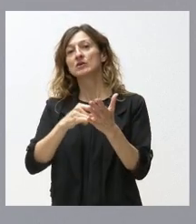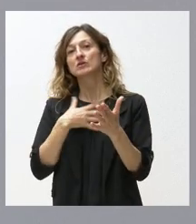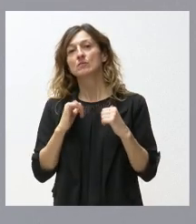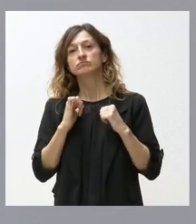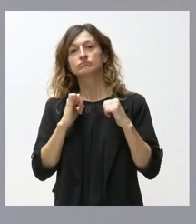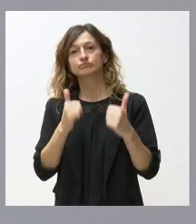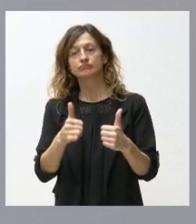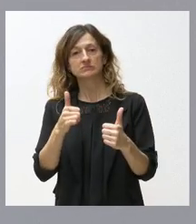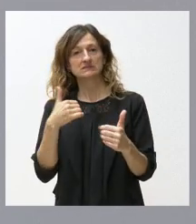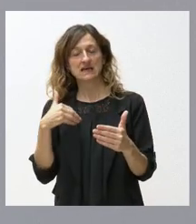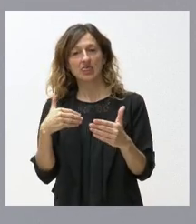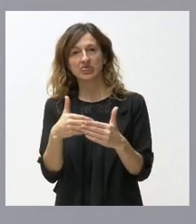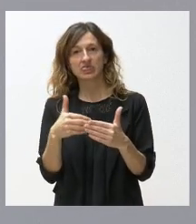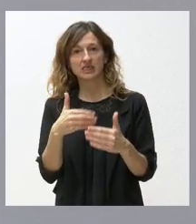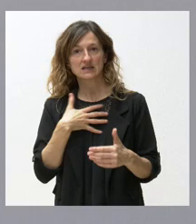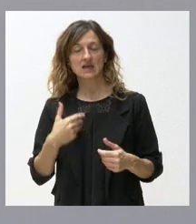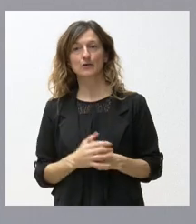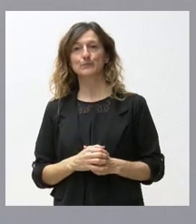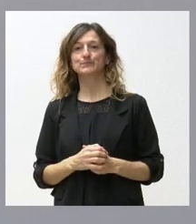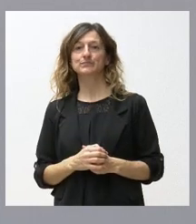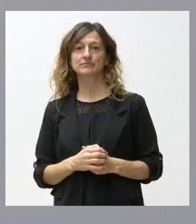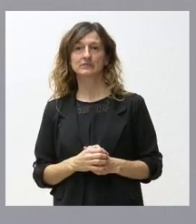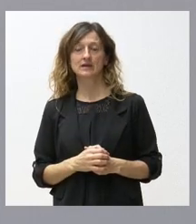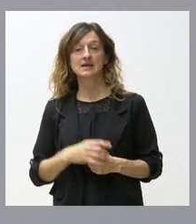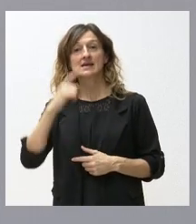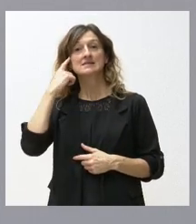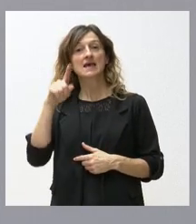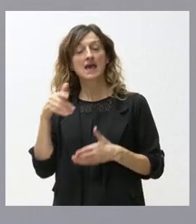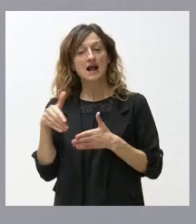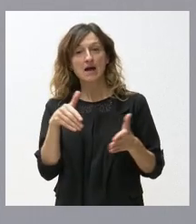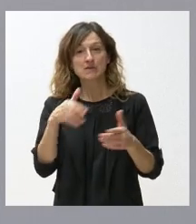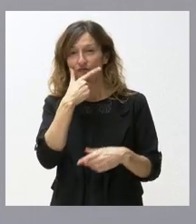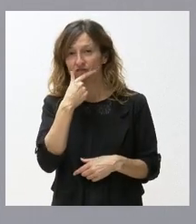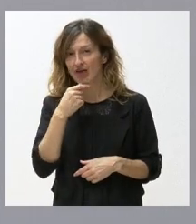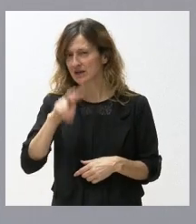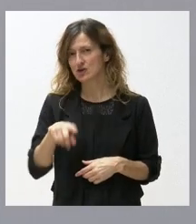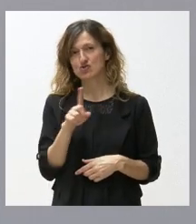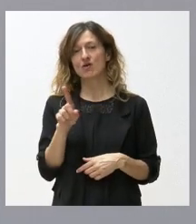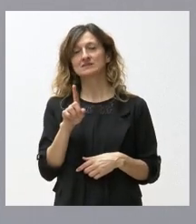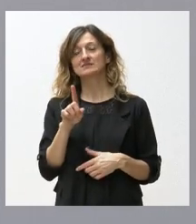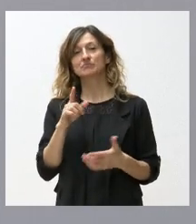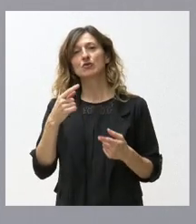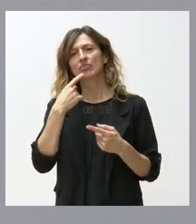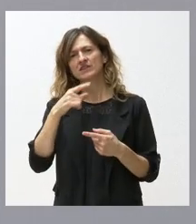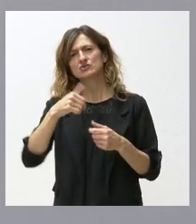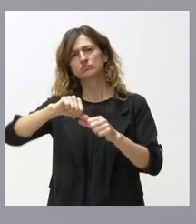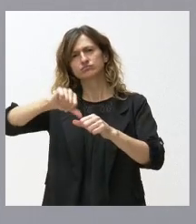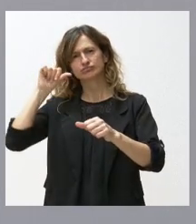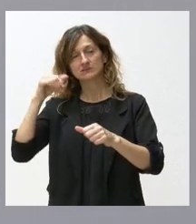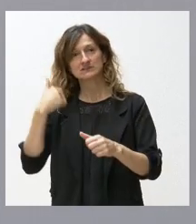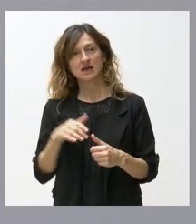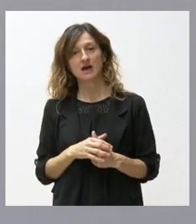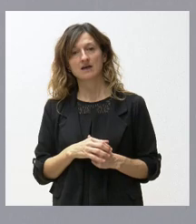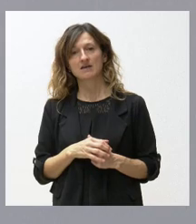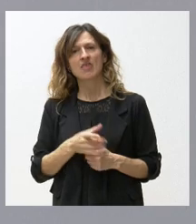con carácter muy inmediato. Sabemos que es un camino que no va a ser fácil, pero, como hemos dicho en alguna ocasión, no puede